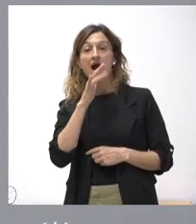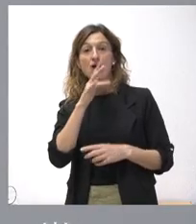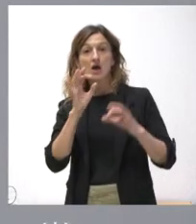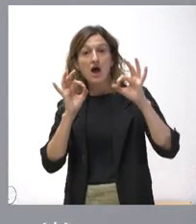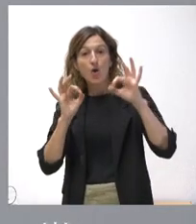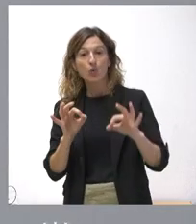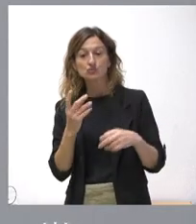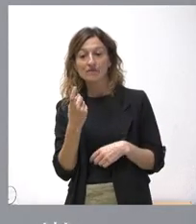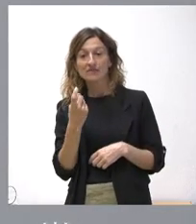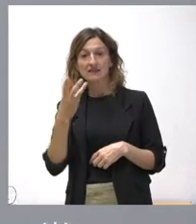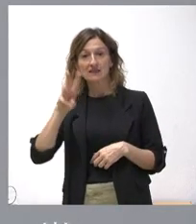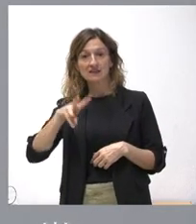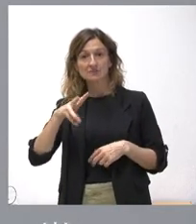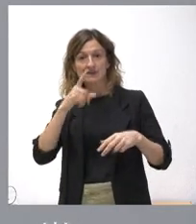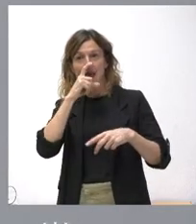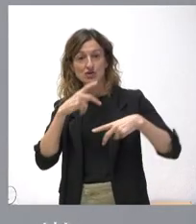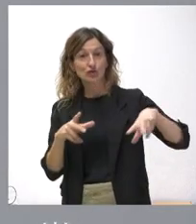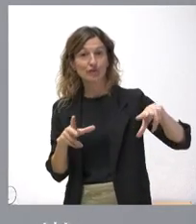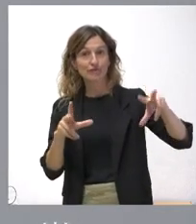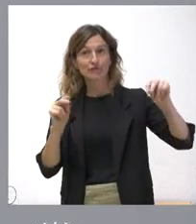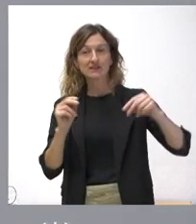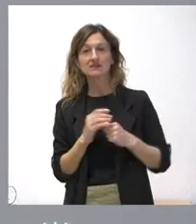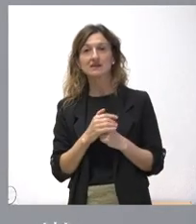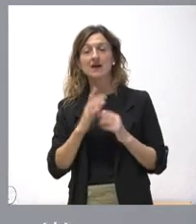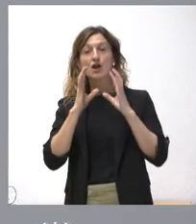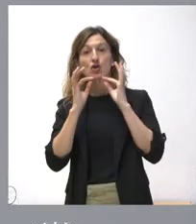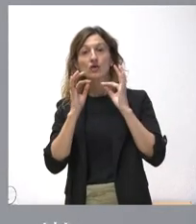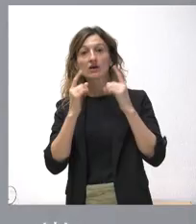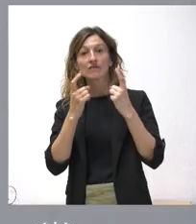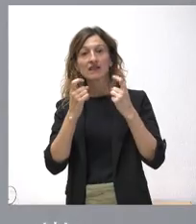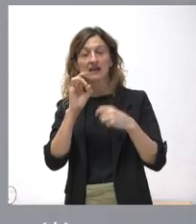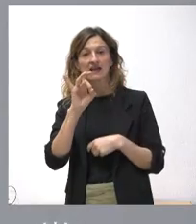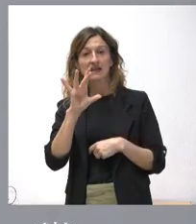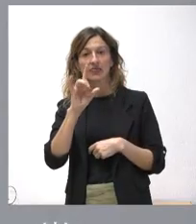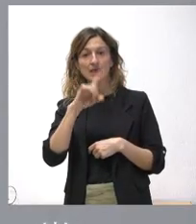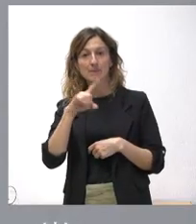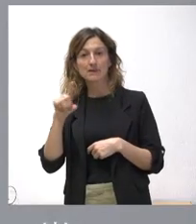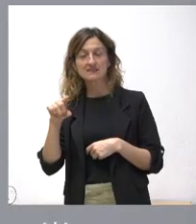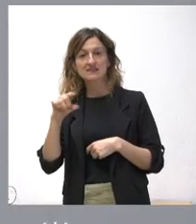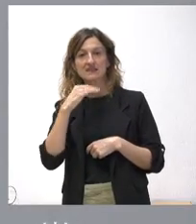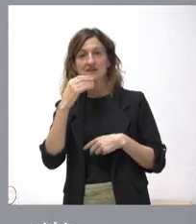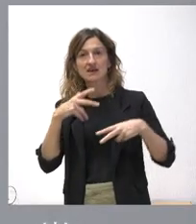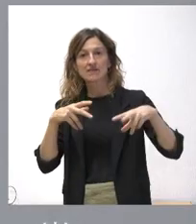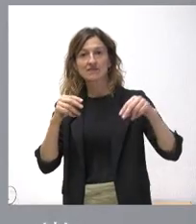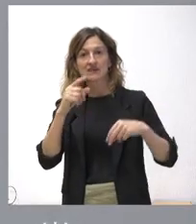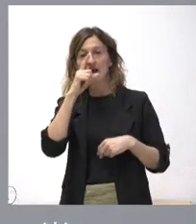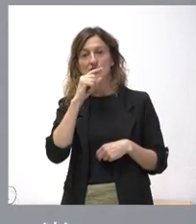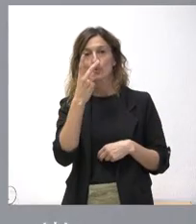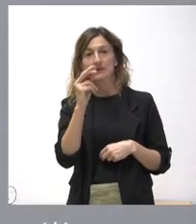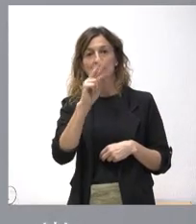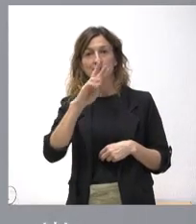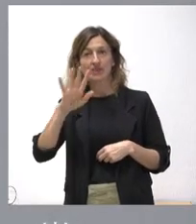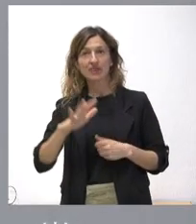falta de un trimestre para terminar el año. Y, lógicamente, faltan casi quince meses para poder terminar el año 2025. Por tanto,